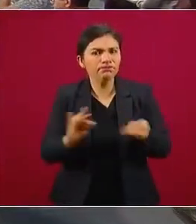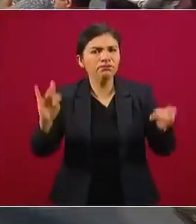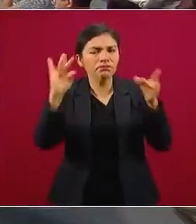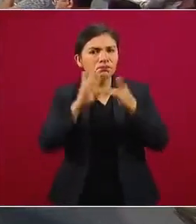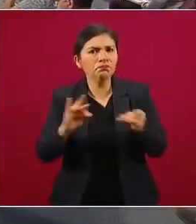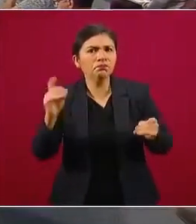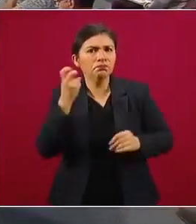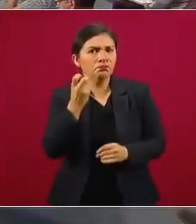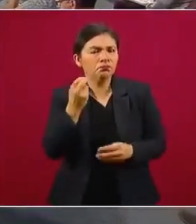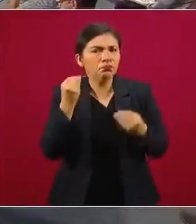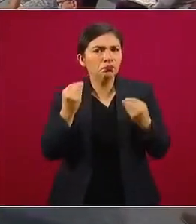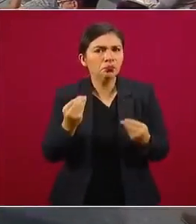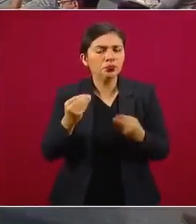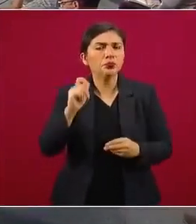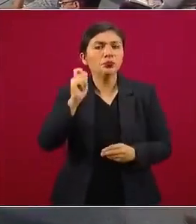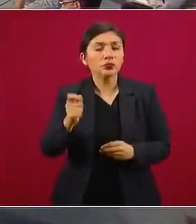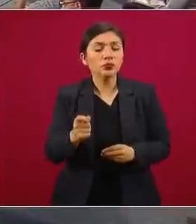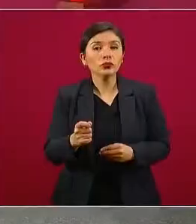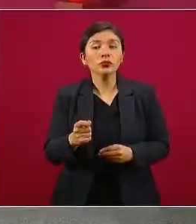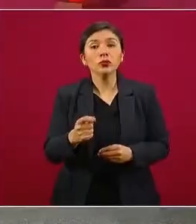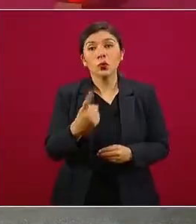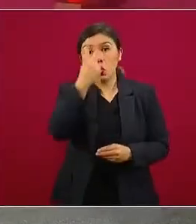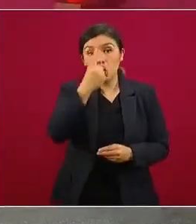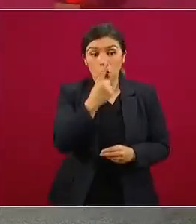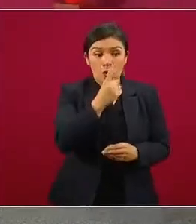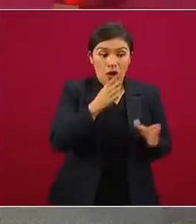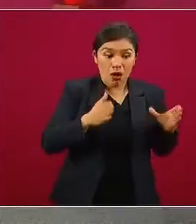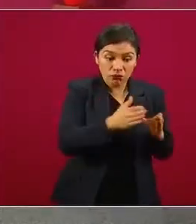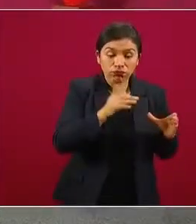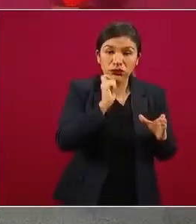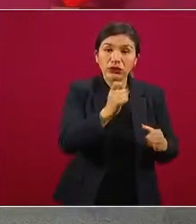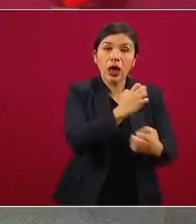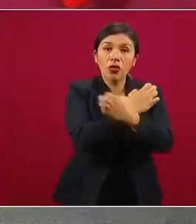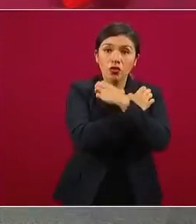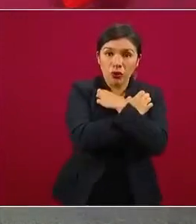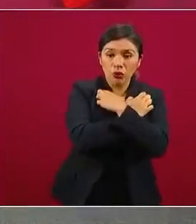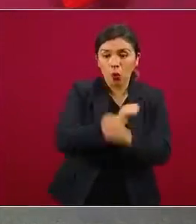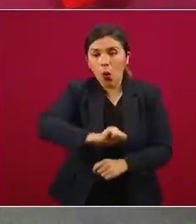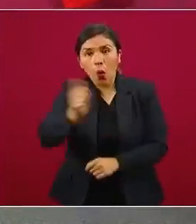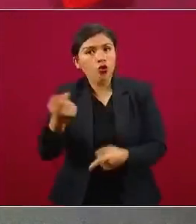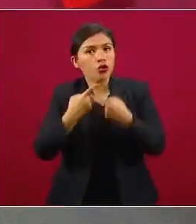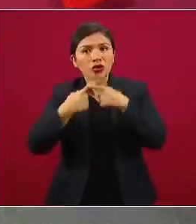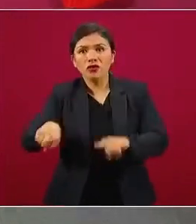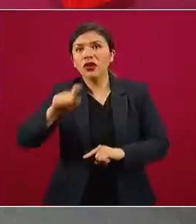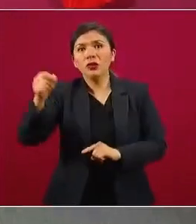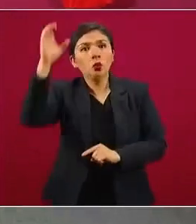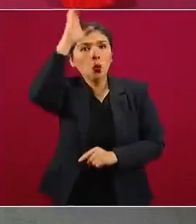que una cosa es la educación y otra cosa es la cultura,